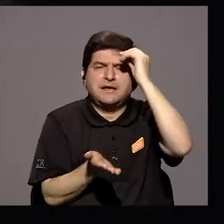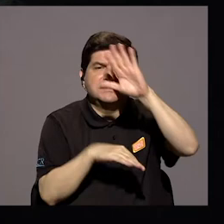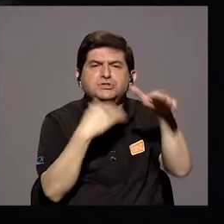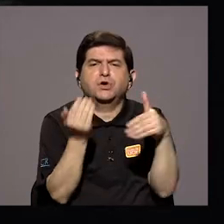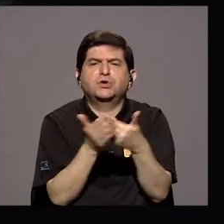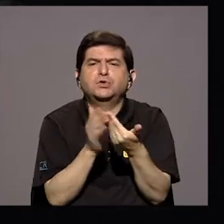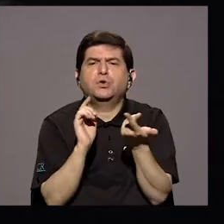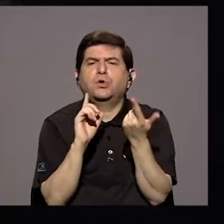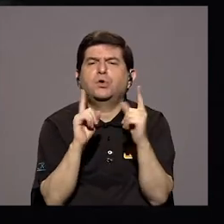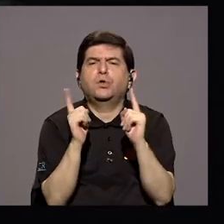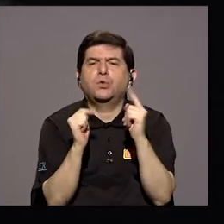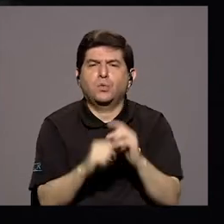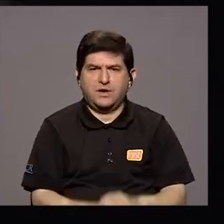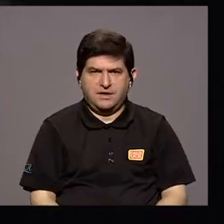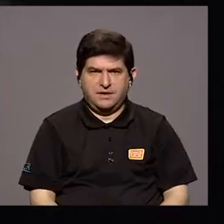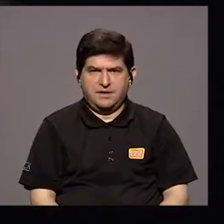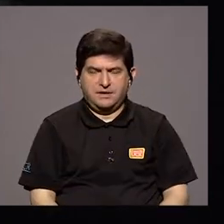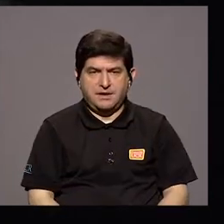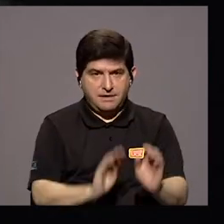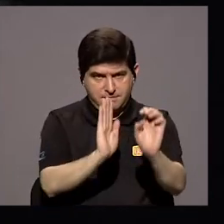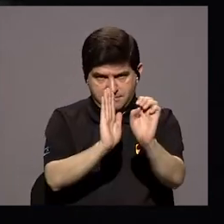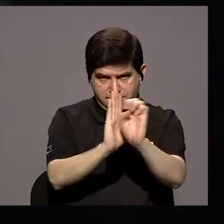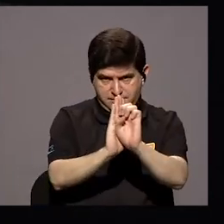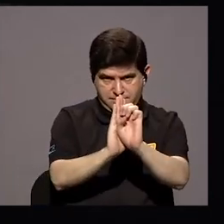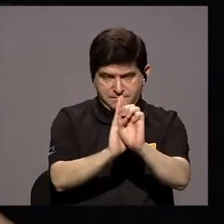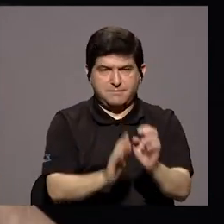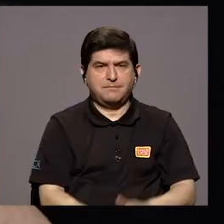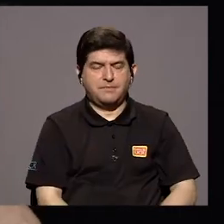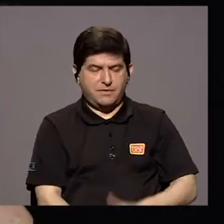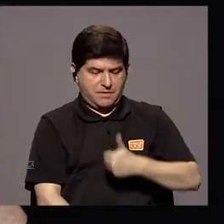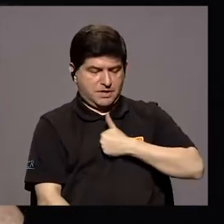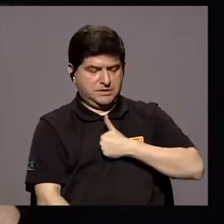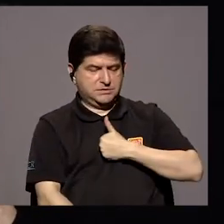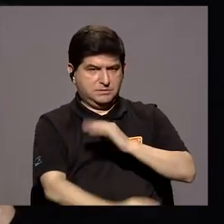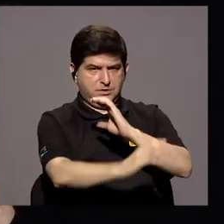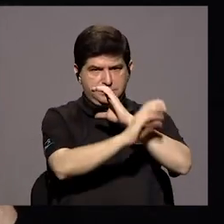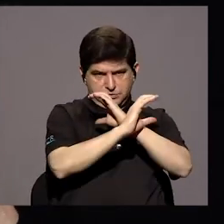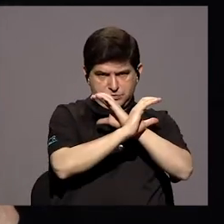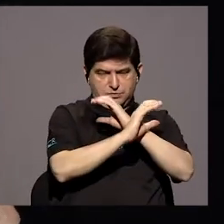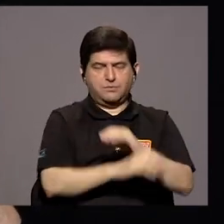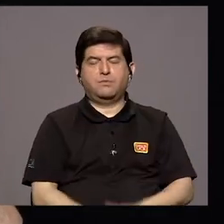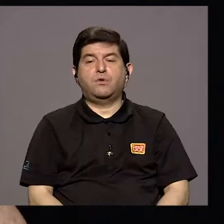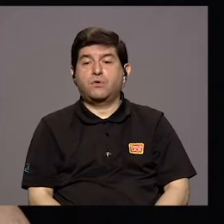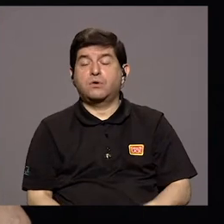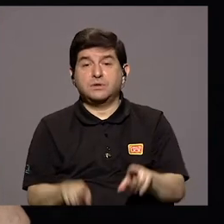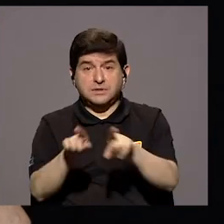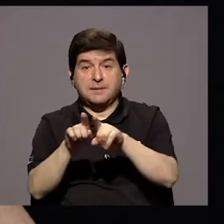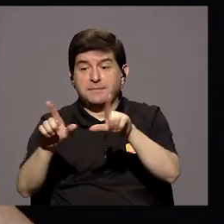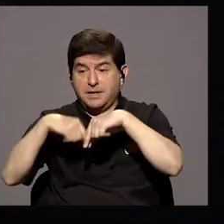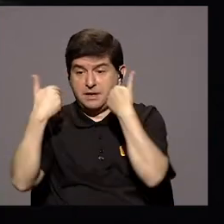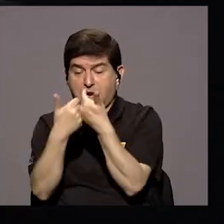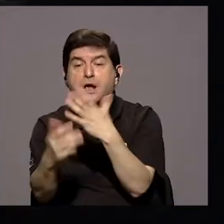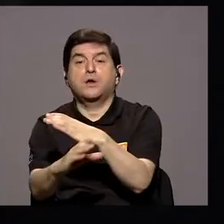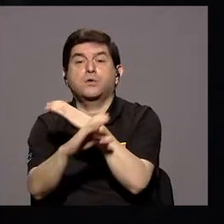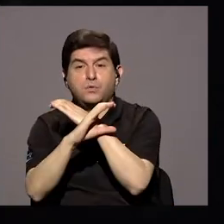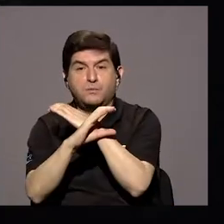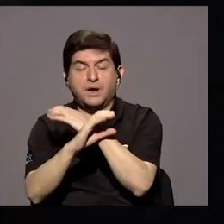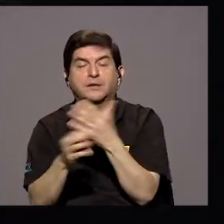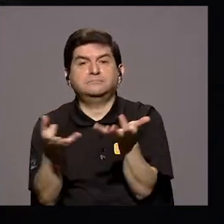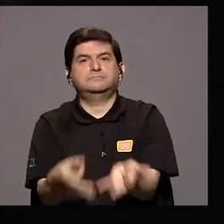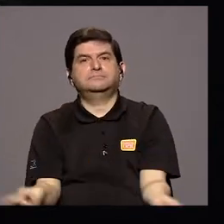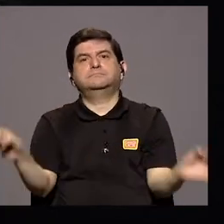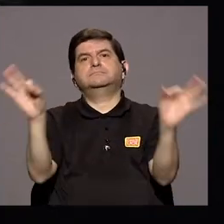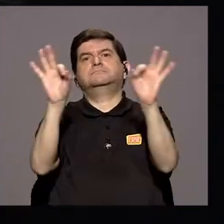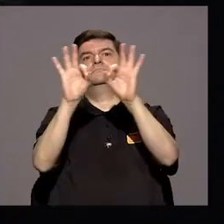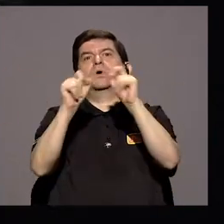sentido En términos del autocuido Y el cuido colectivo Yo creo que eso es muy importante